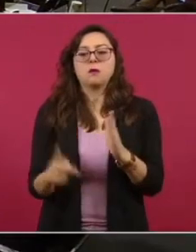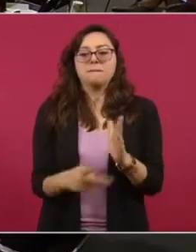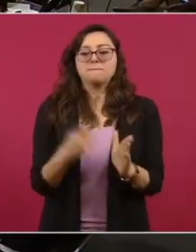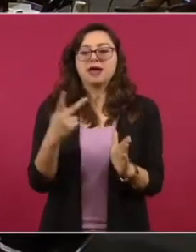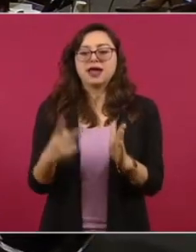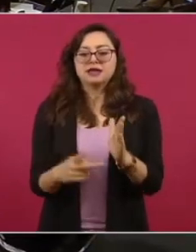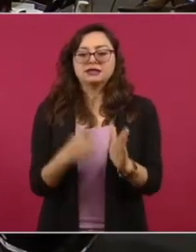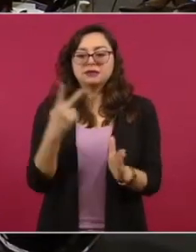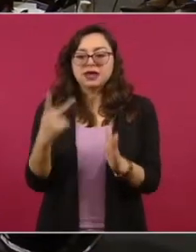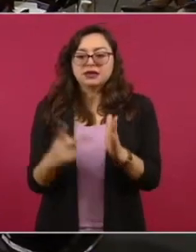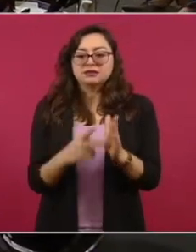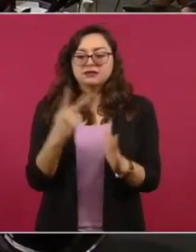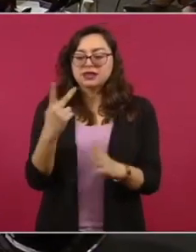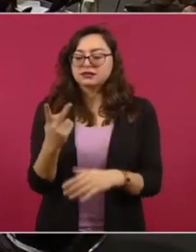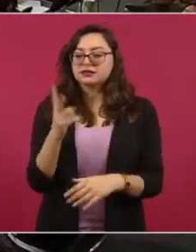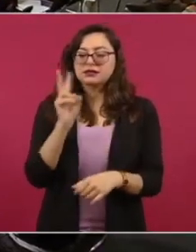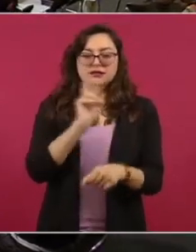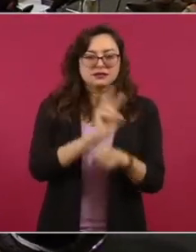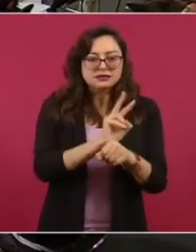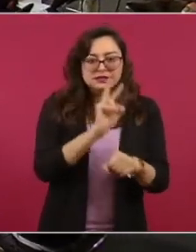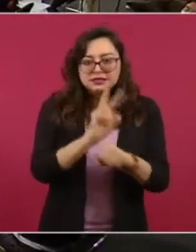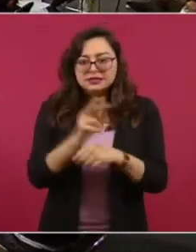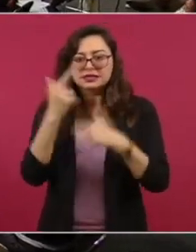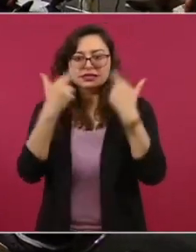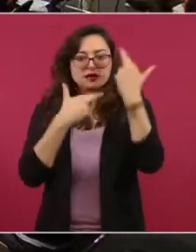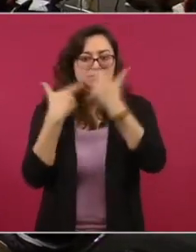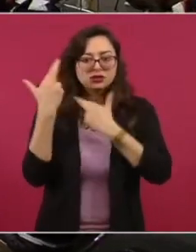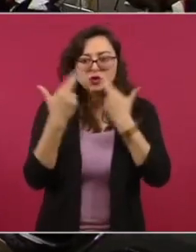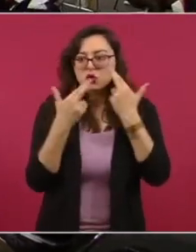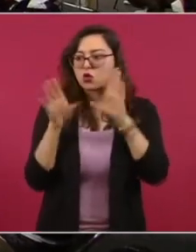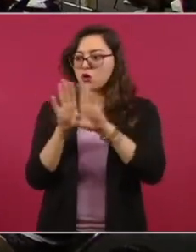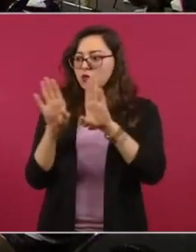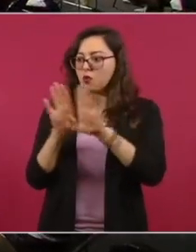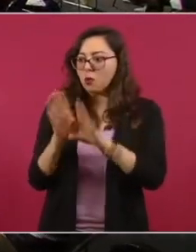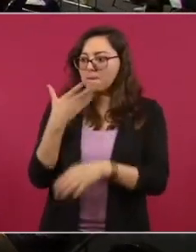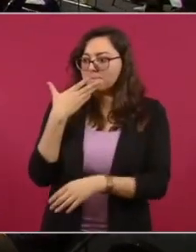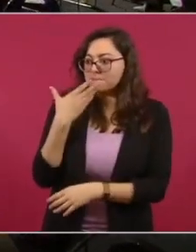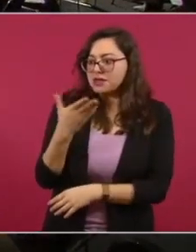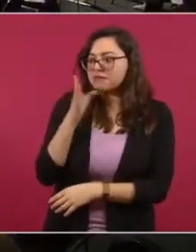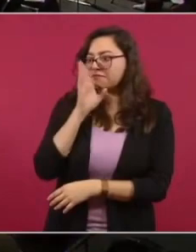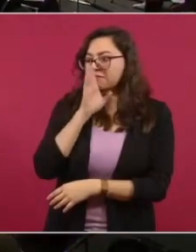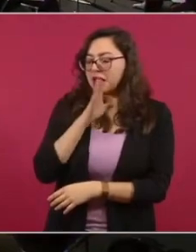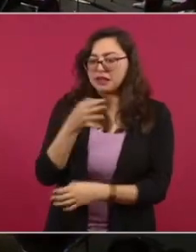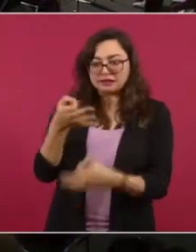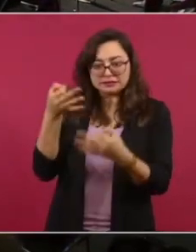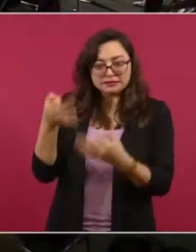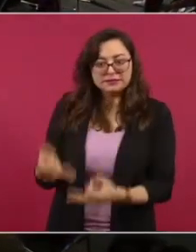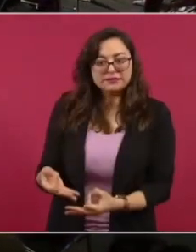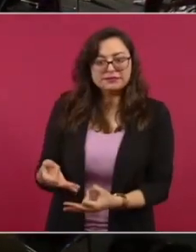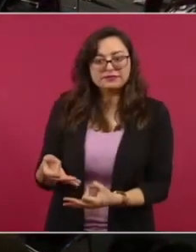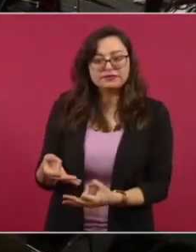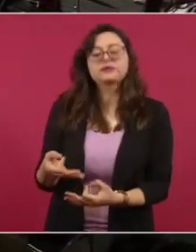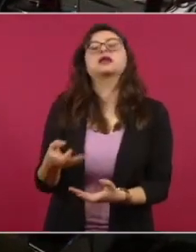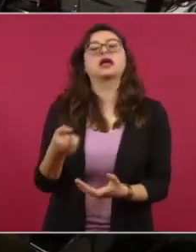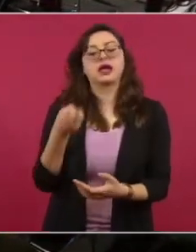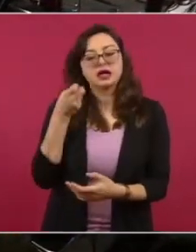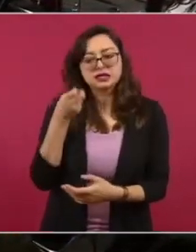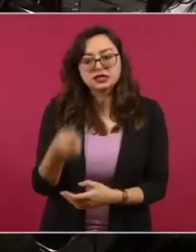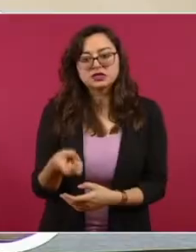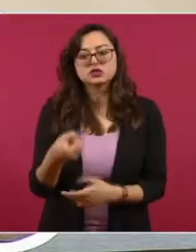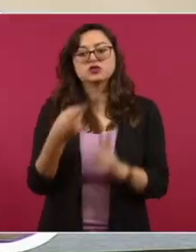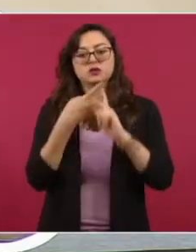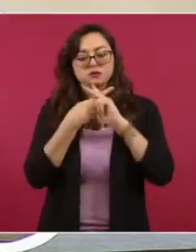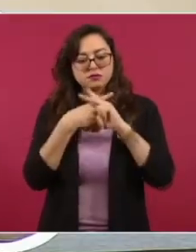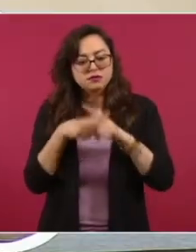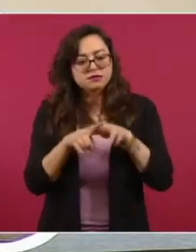las acciones que se presentan en esta estrategia son correctas. Entonces, a raíz de eso empezamos a ver